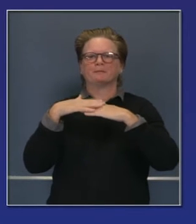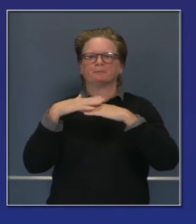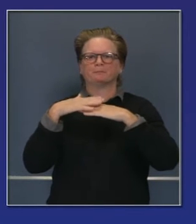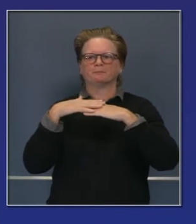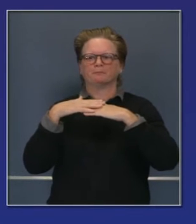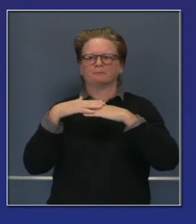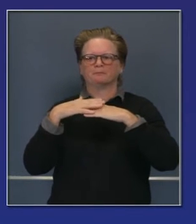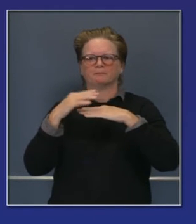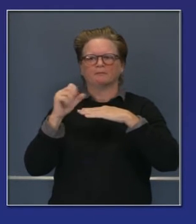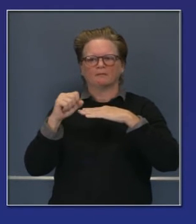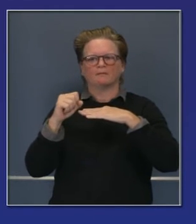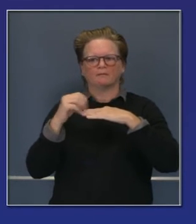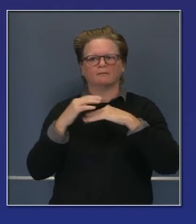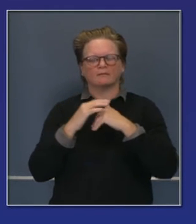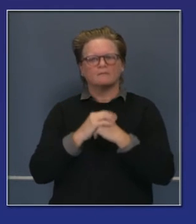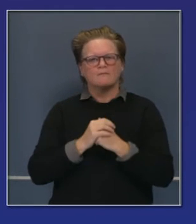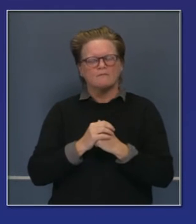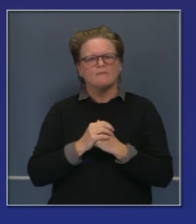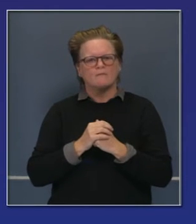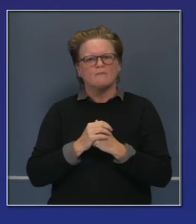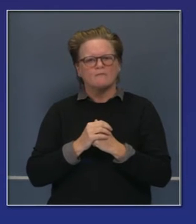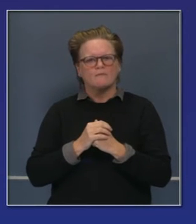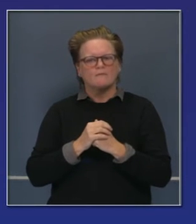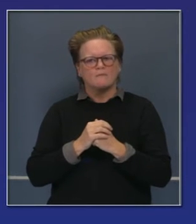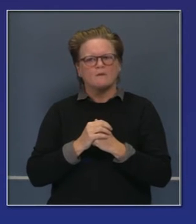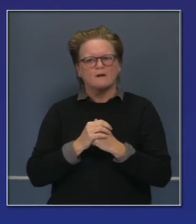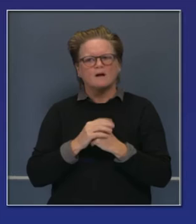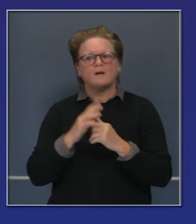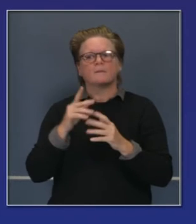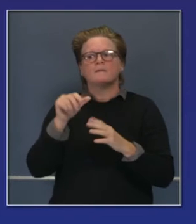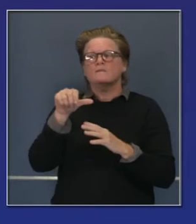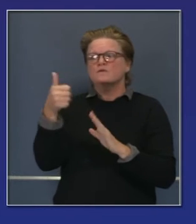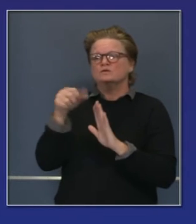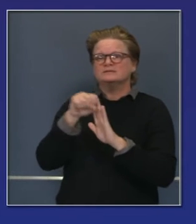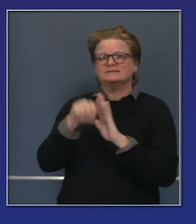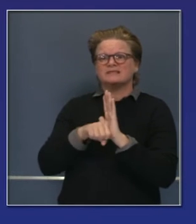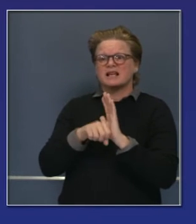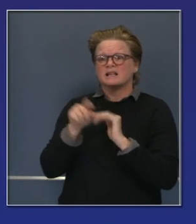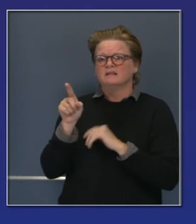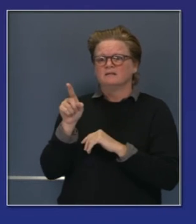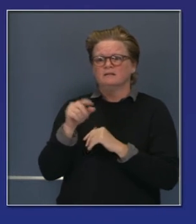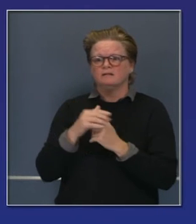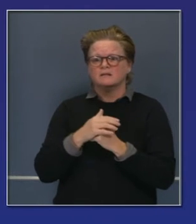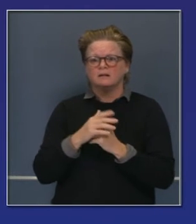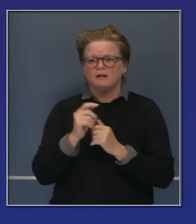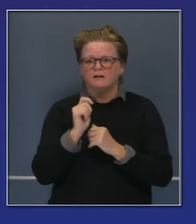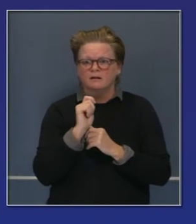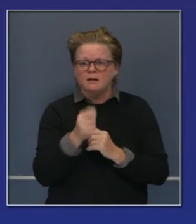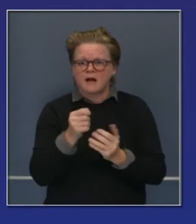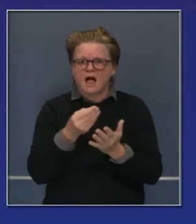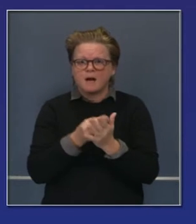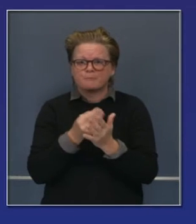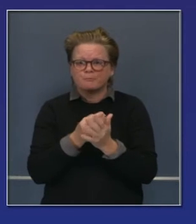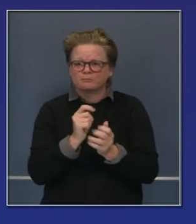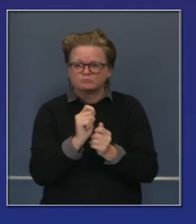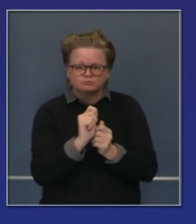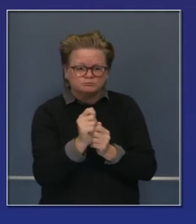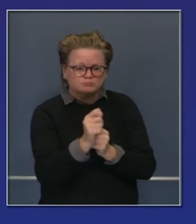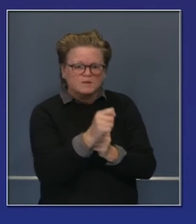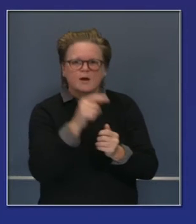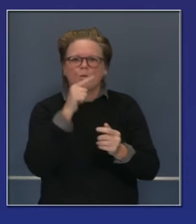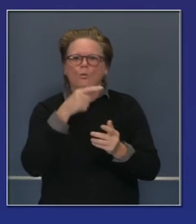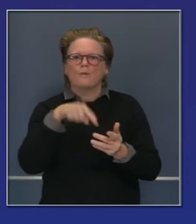país. Ningún otro estado está proporcionando subsidios para familias de clase mediana.